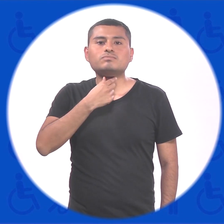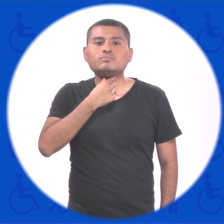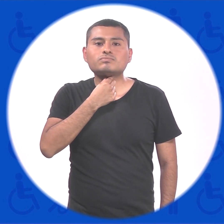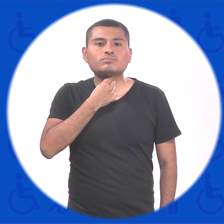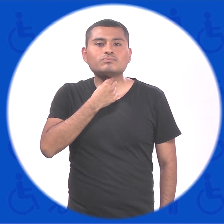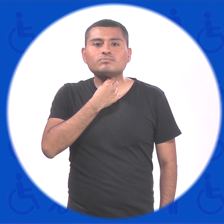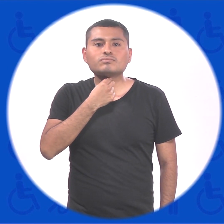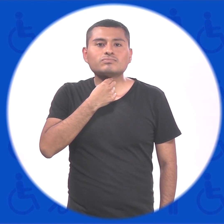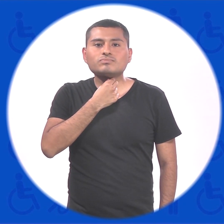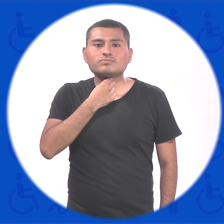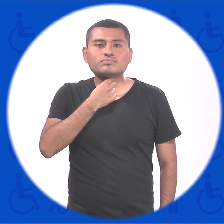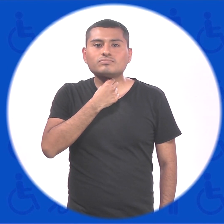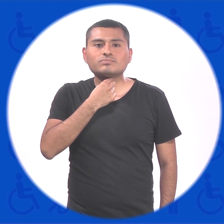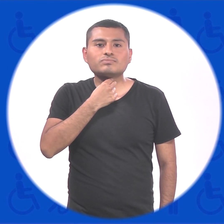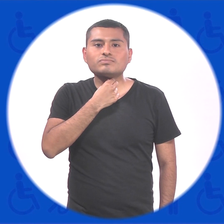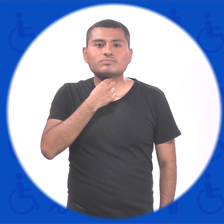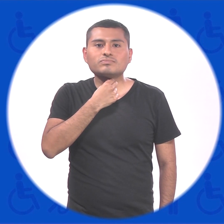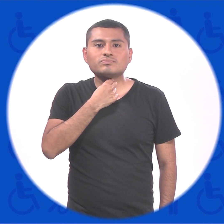Abuelo